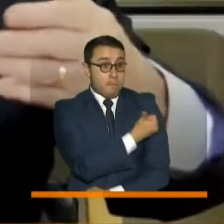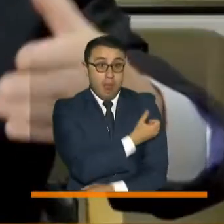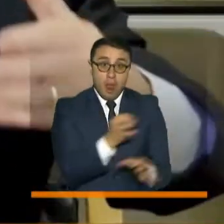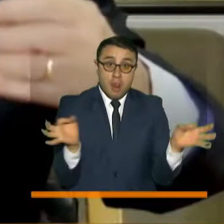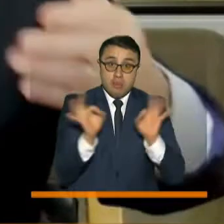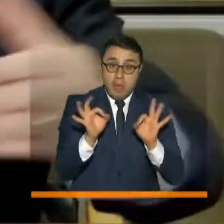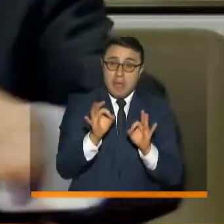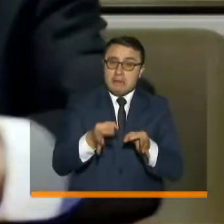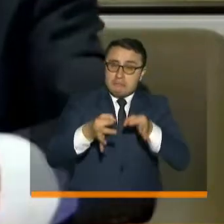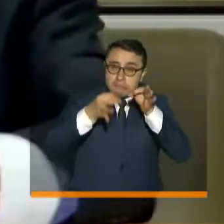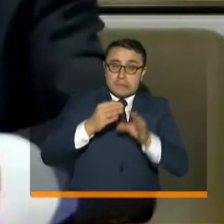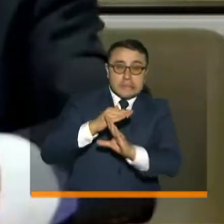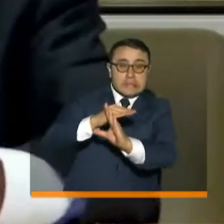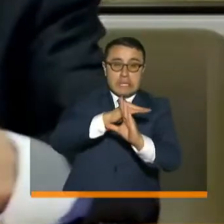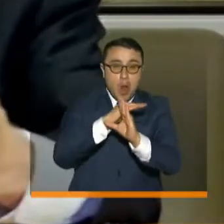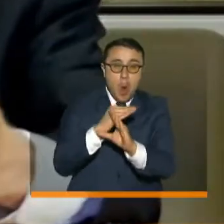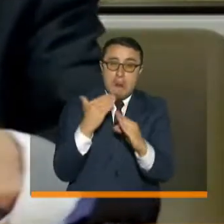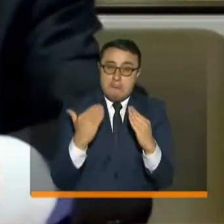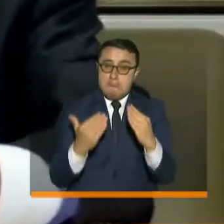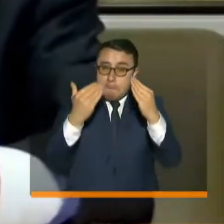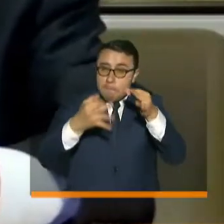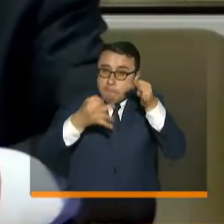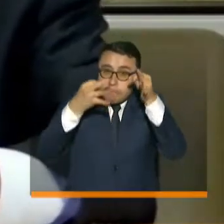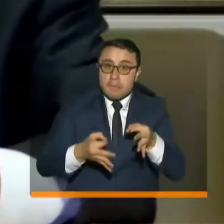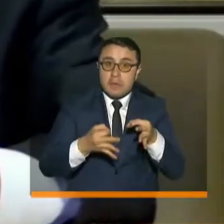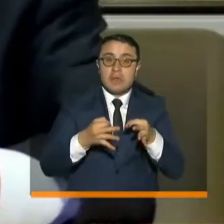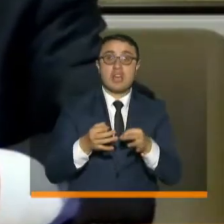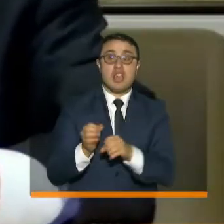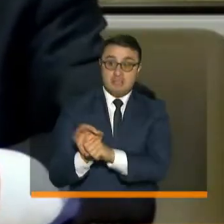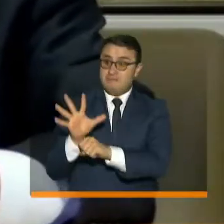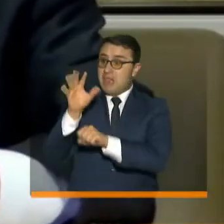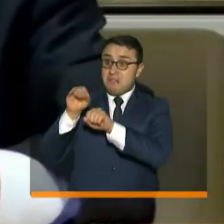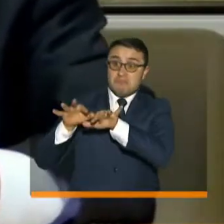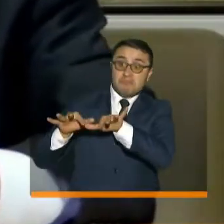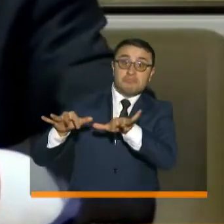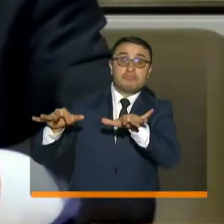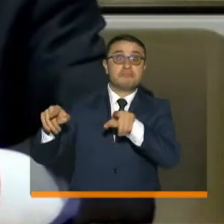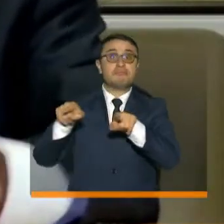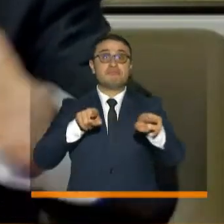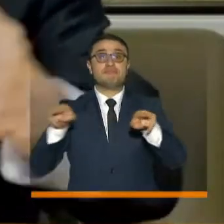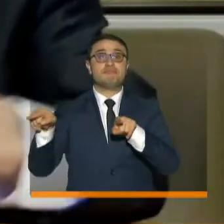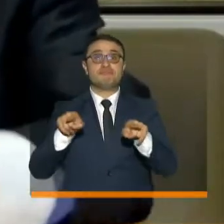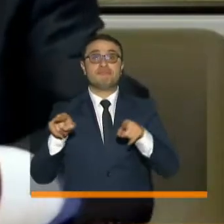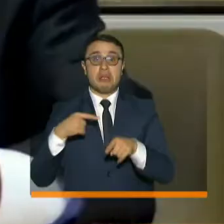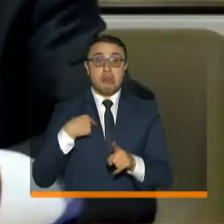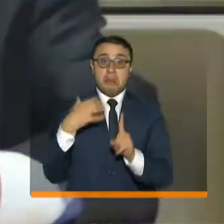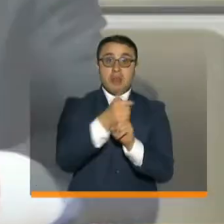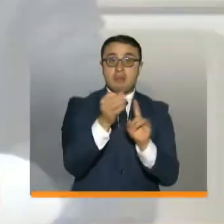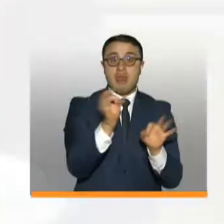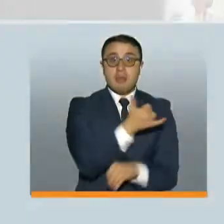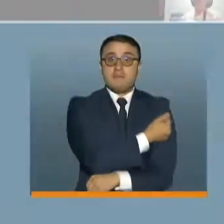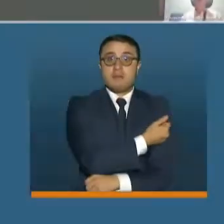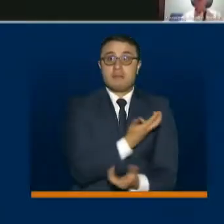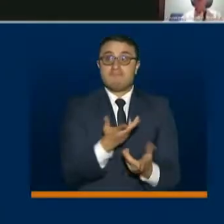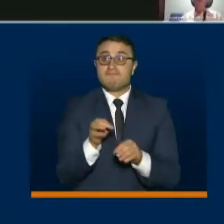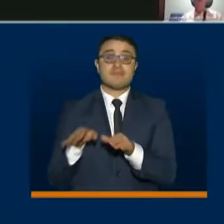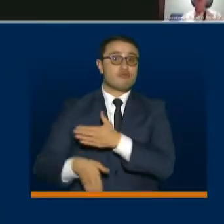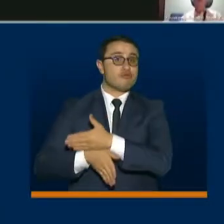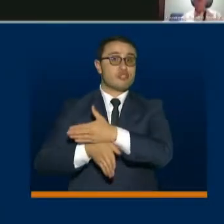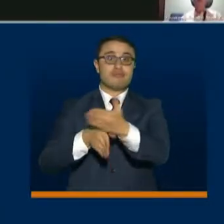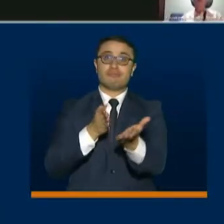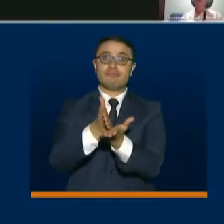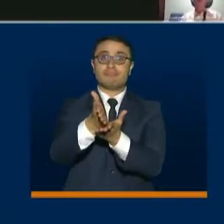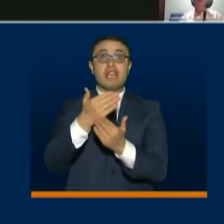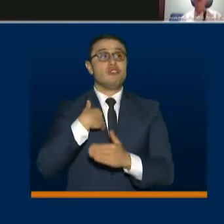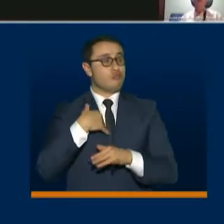segura y eficaz para todos, la pandemia o el coronavirus va a seguir viviendo con nosotros. Por eso comparto 100% lo que decía el